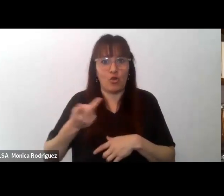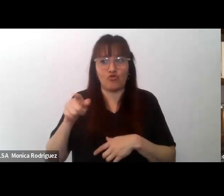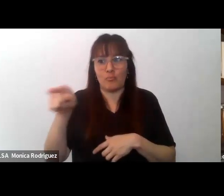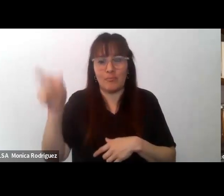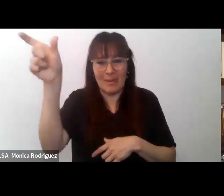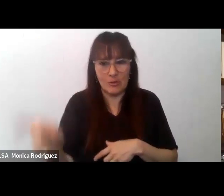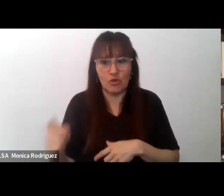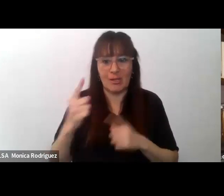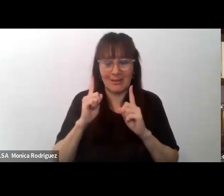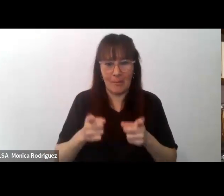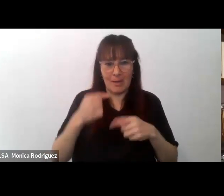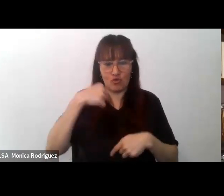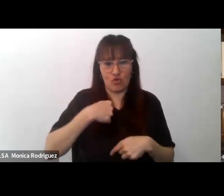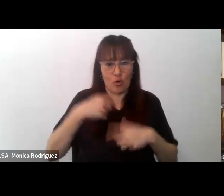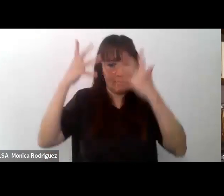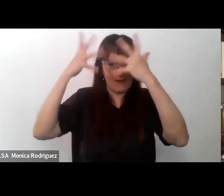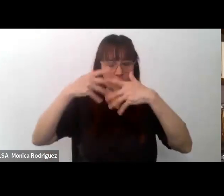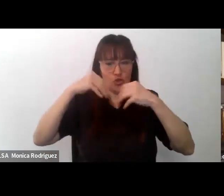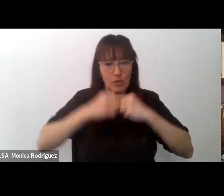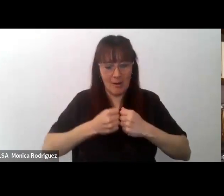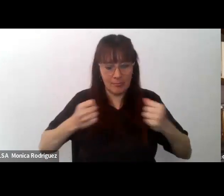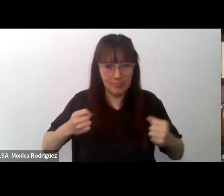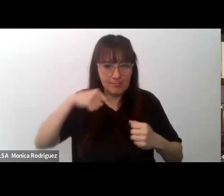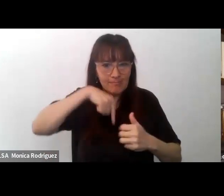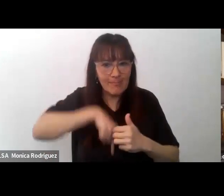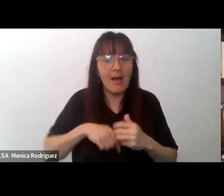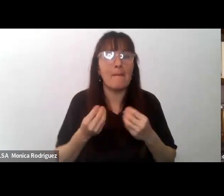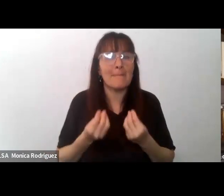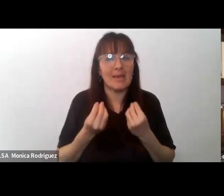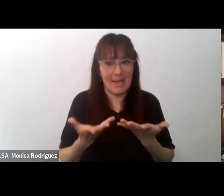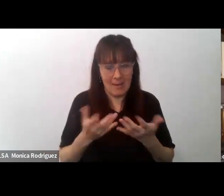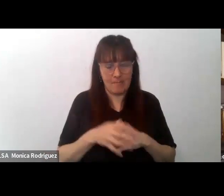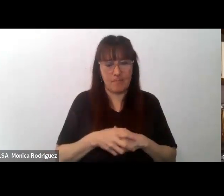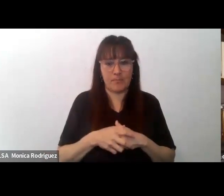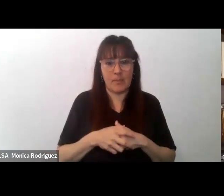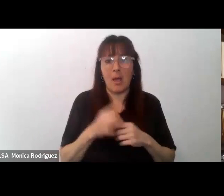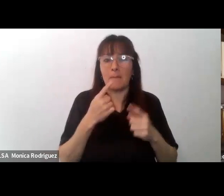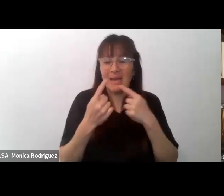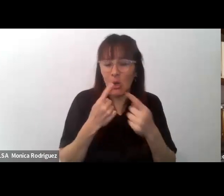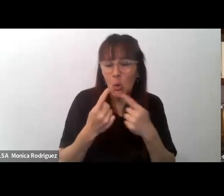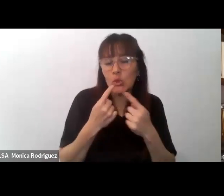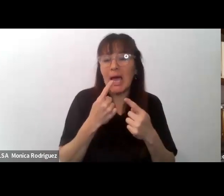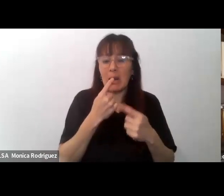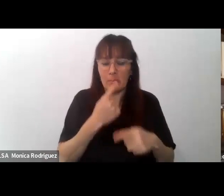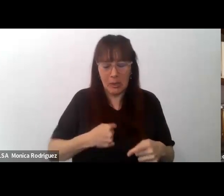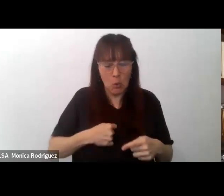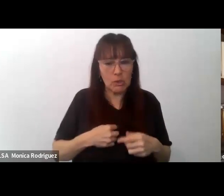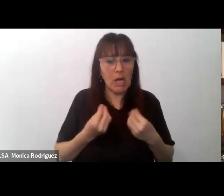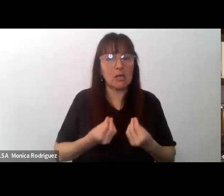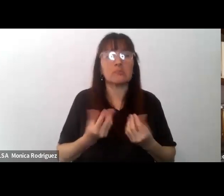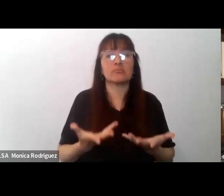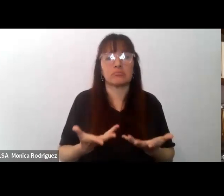Eso remite, si quieren, a un doble cuestionamiento, el cuestionamiento del otro, pero también de uno mismo.